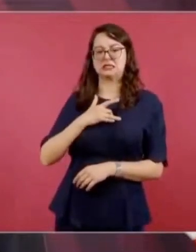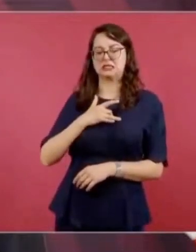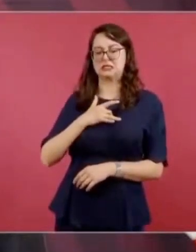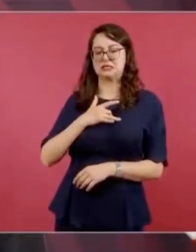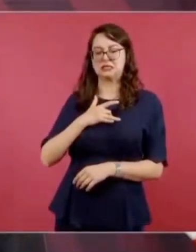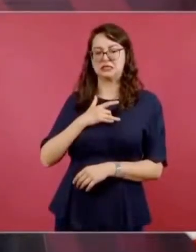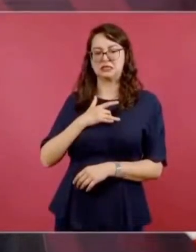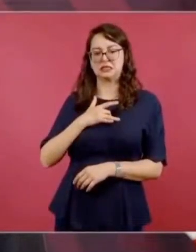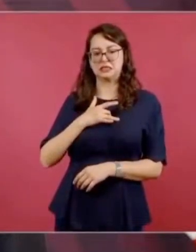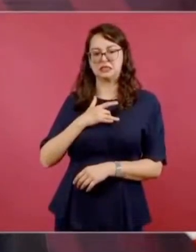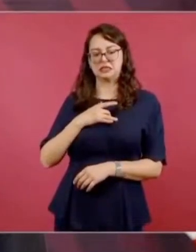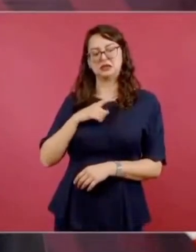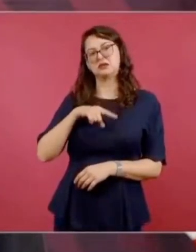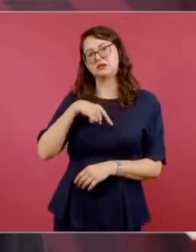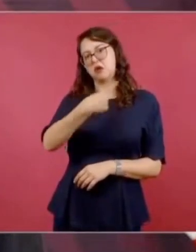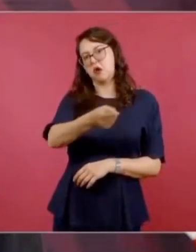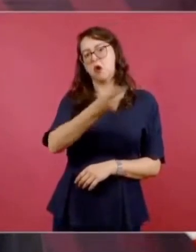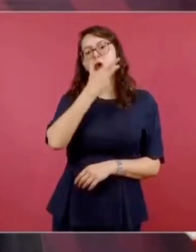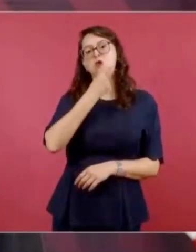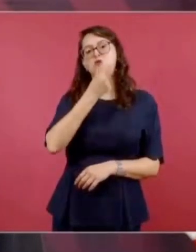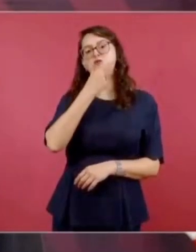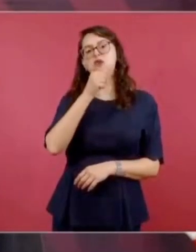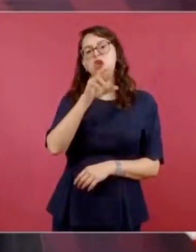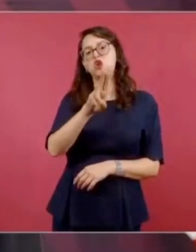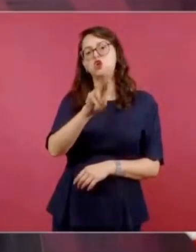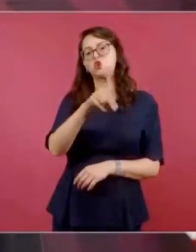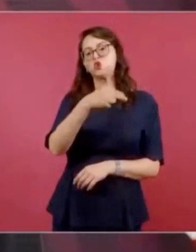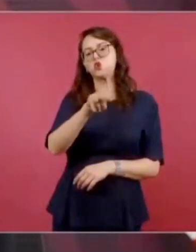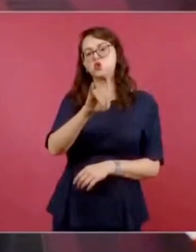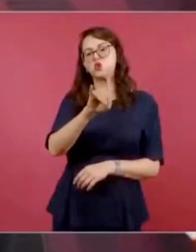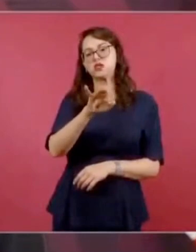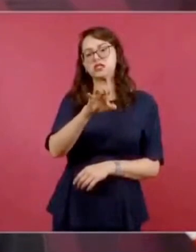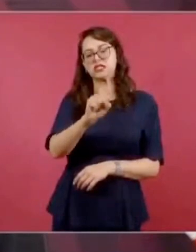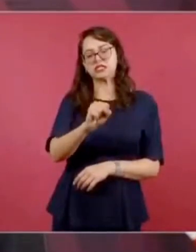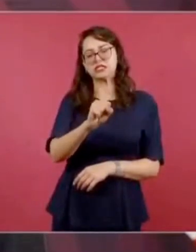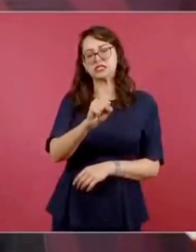el Ruñiz, Carmen,